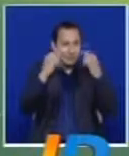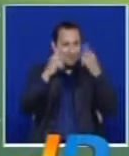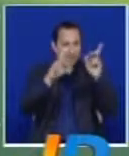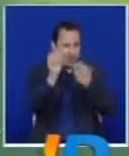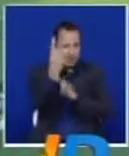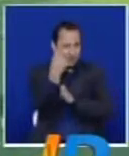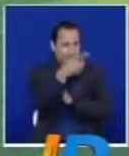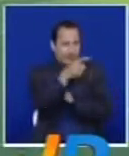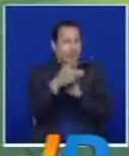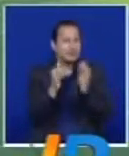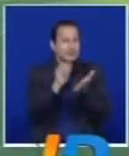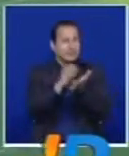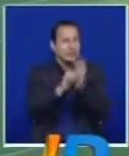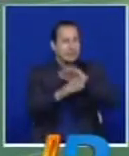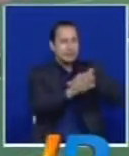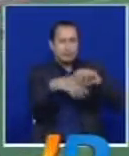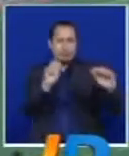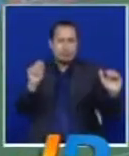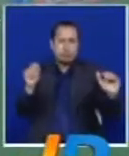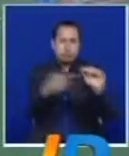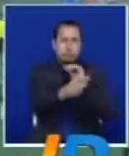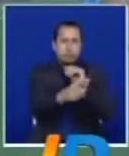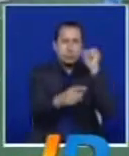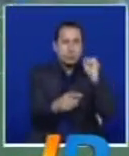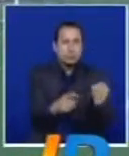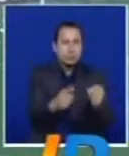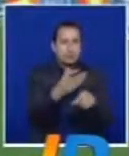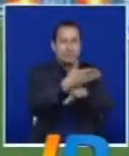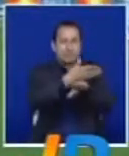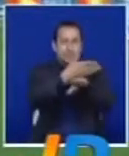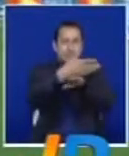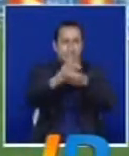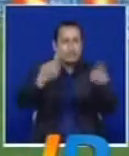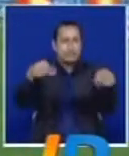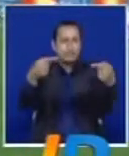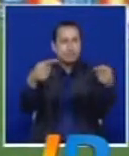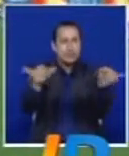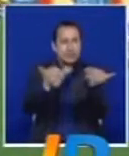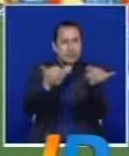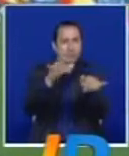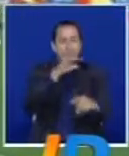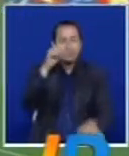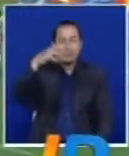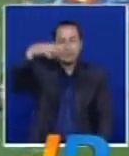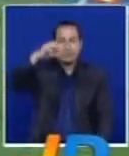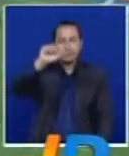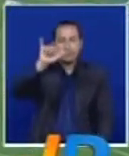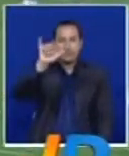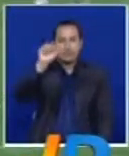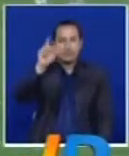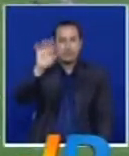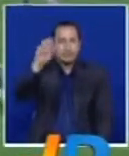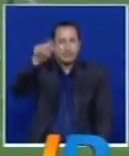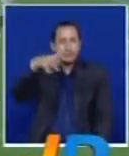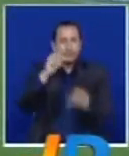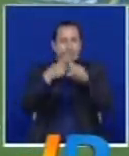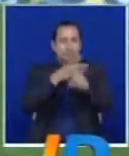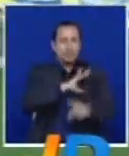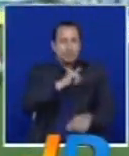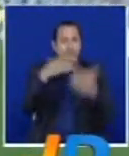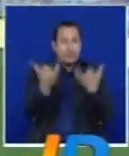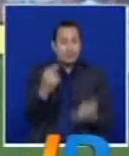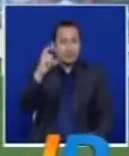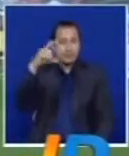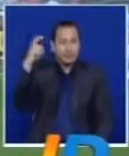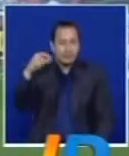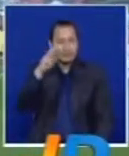Ahí está, casi que lo fusiló, ¿no? Y después, ¿quién empata? Luis Miguel Payares, es Deportivo Cali. Está en el Cúcuta, 37 del